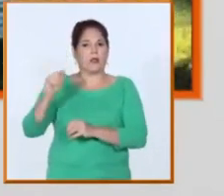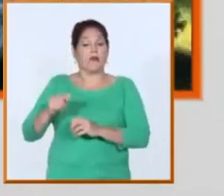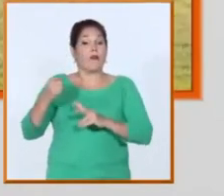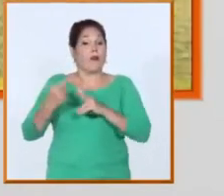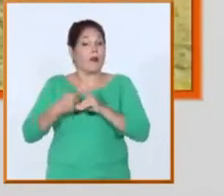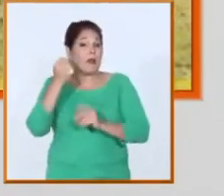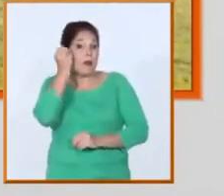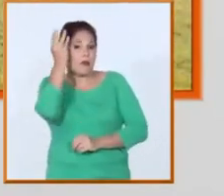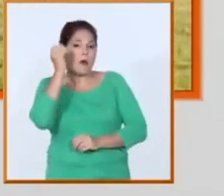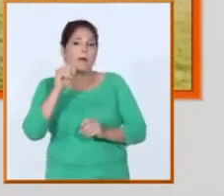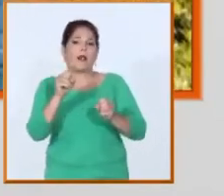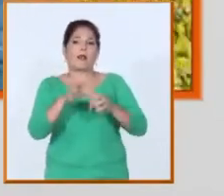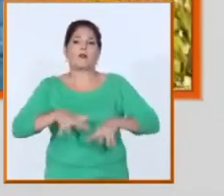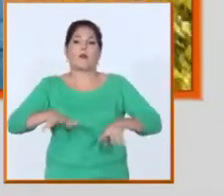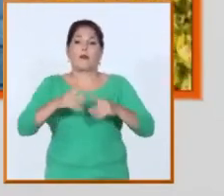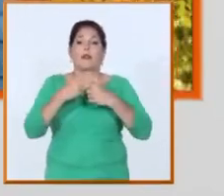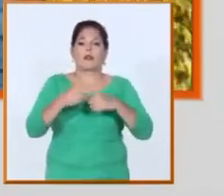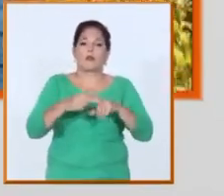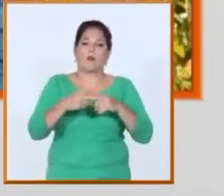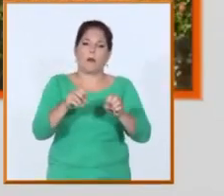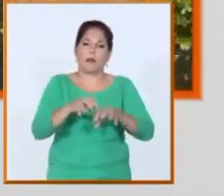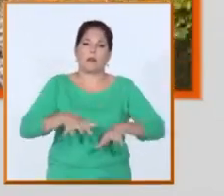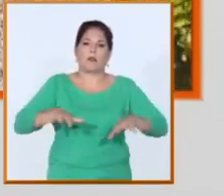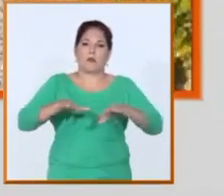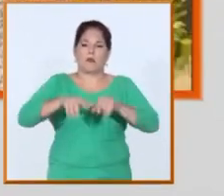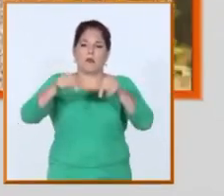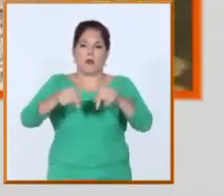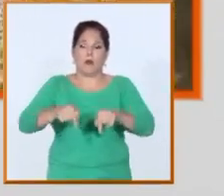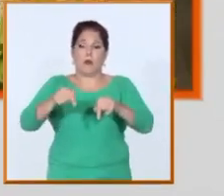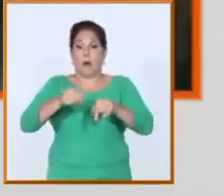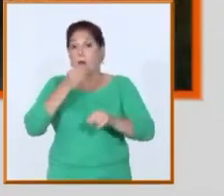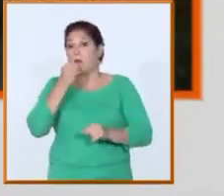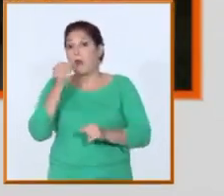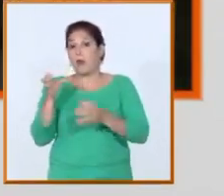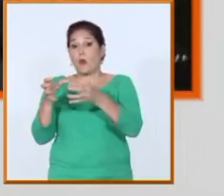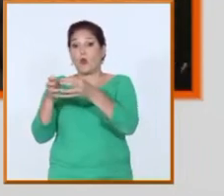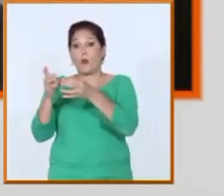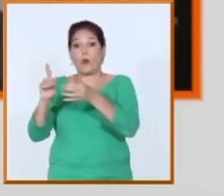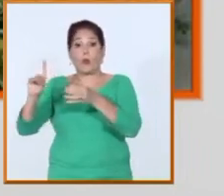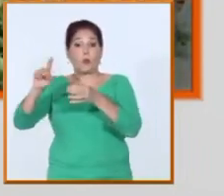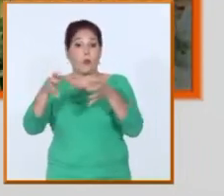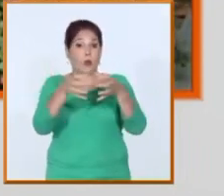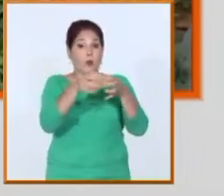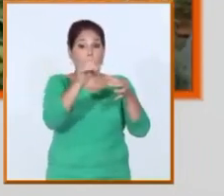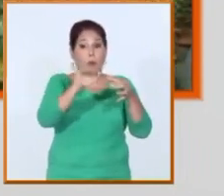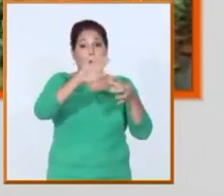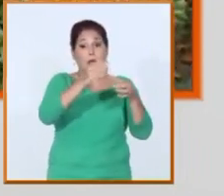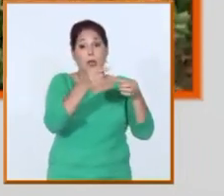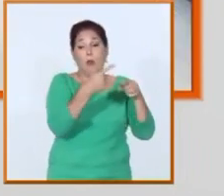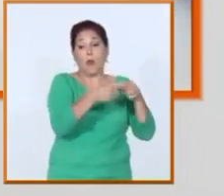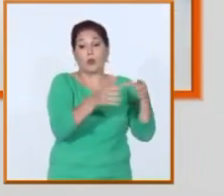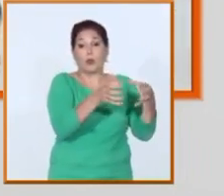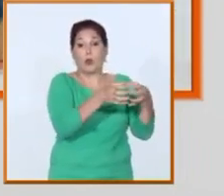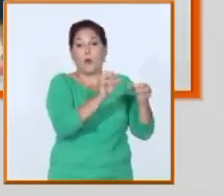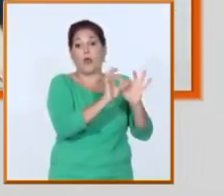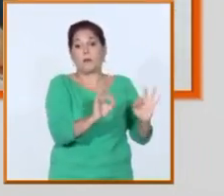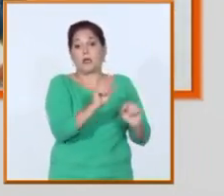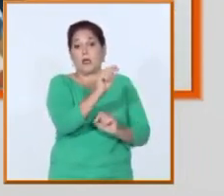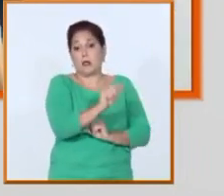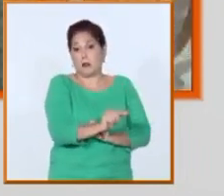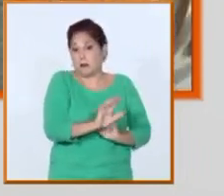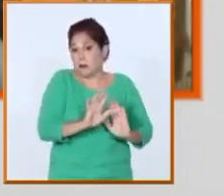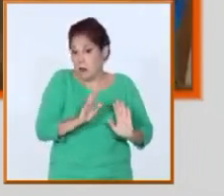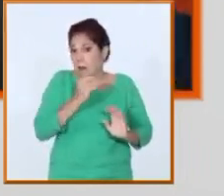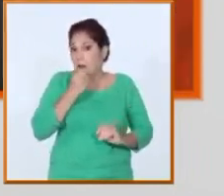la solución de nuestros problemas hay un grupo que será doctor hay un grupo que será máster hay otro grupo que serán especialistas pero estamos conscientes